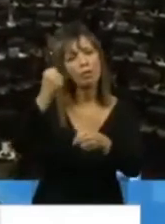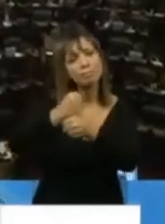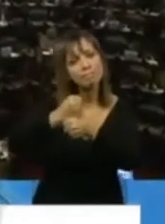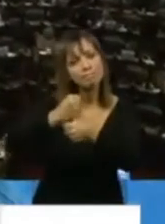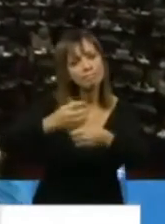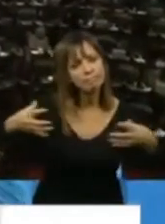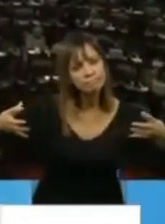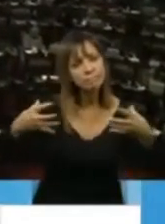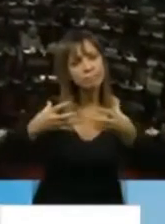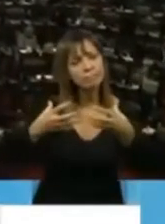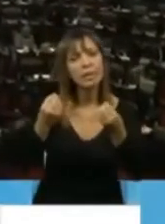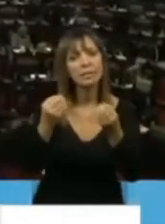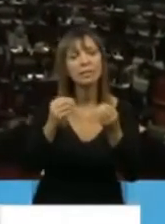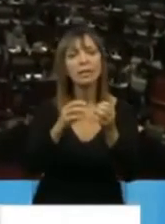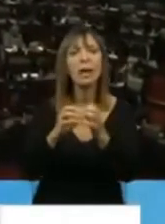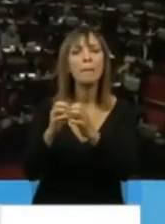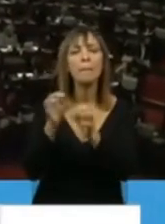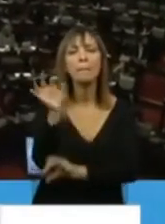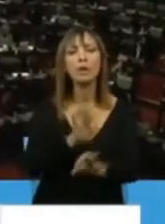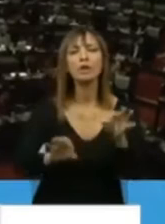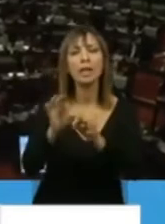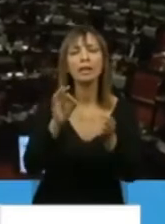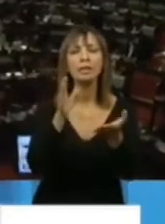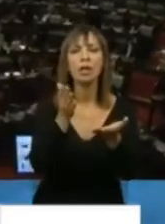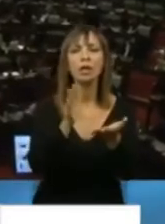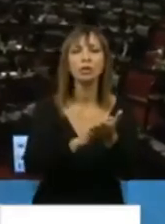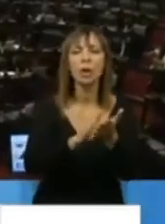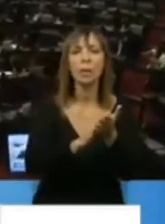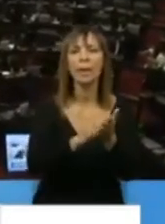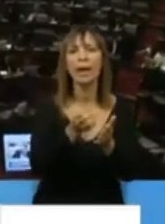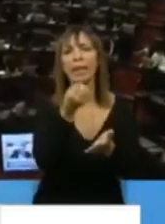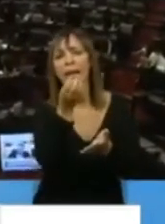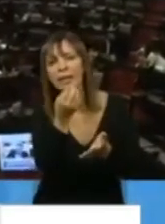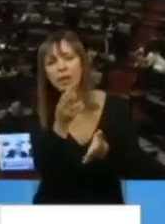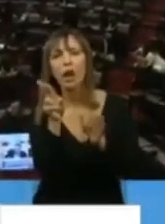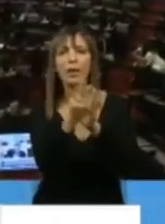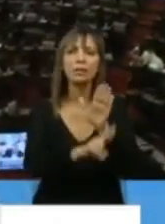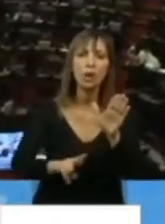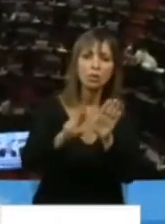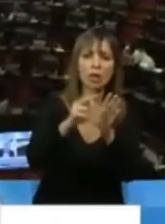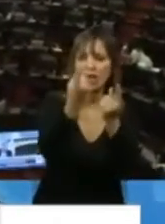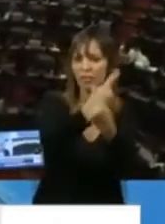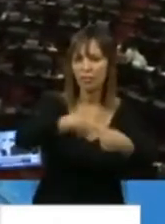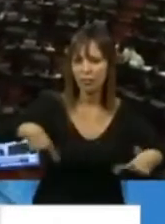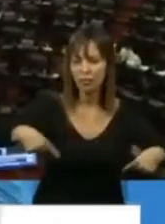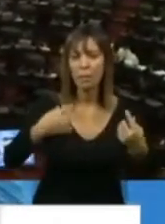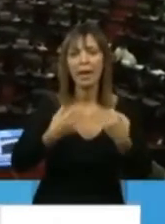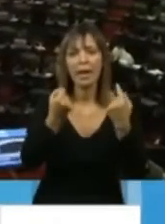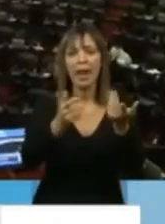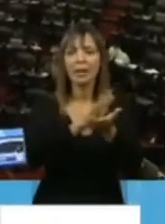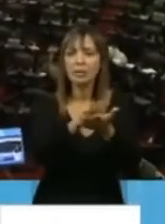en proyectos de resolución, de declaraciones que en definitiva tiendan a aliviar la situación